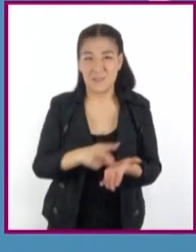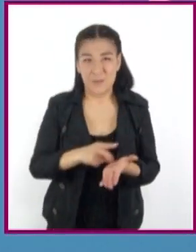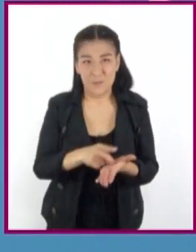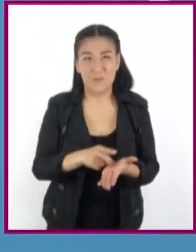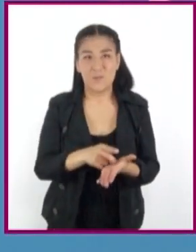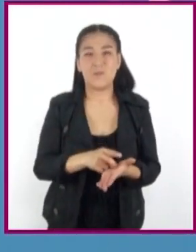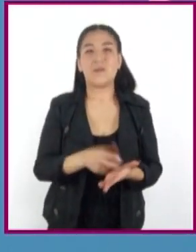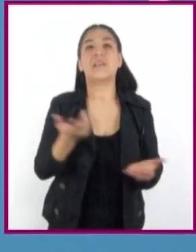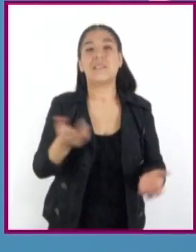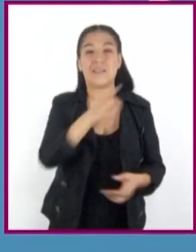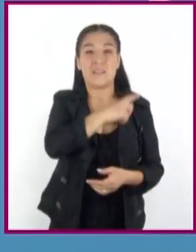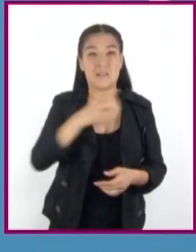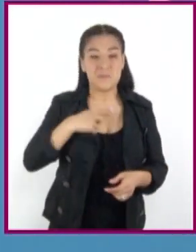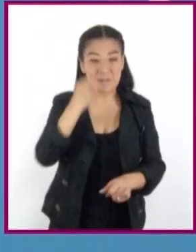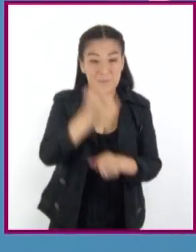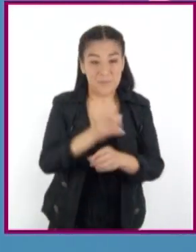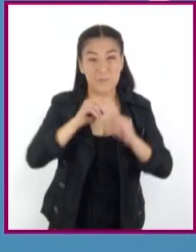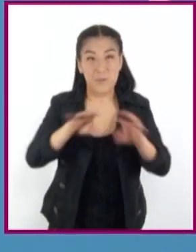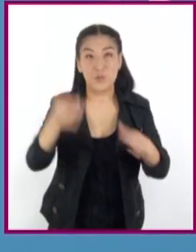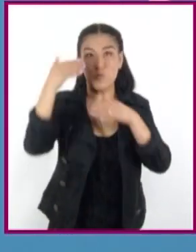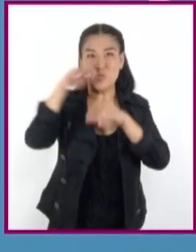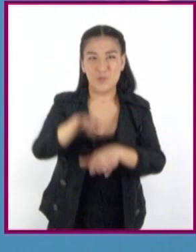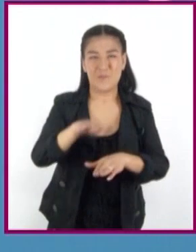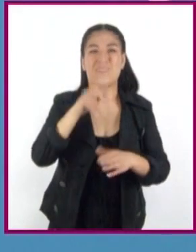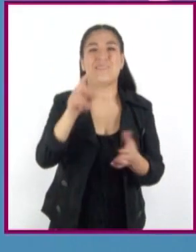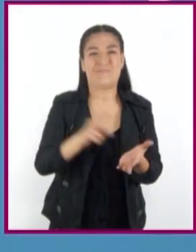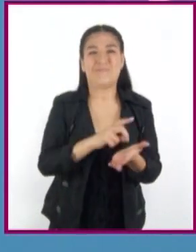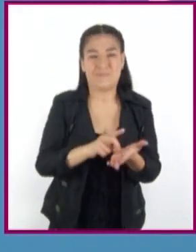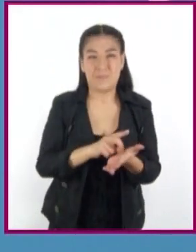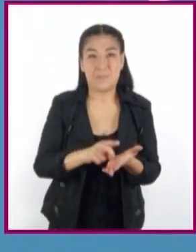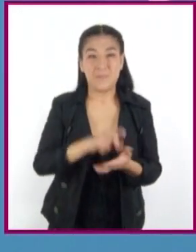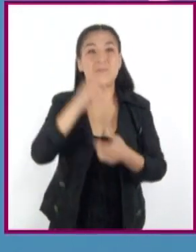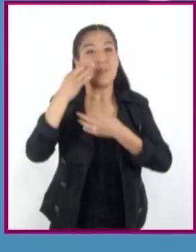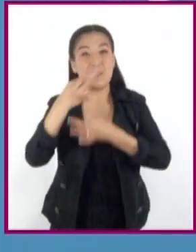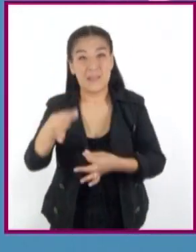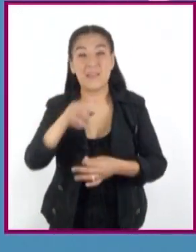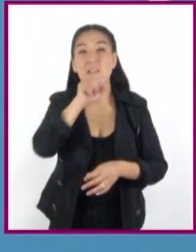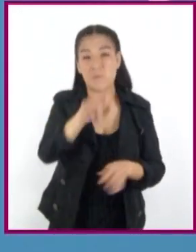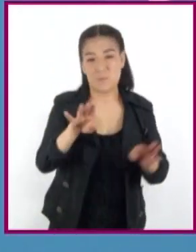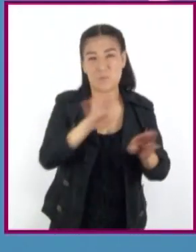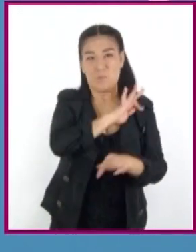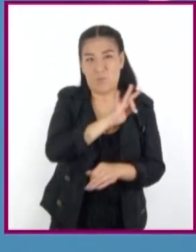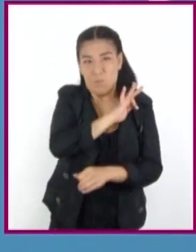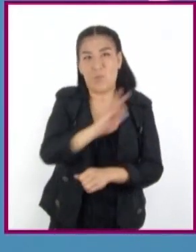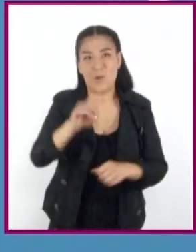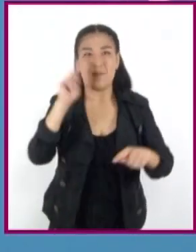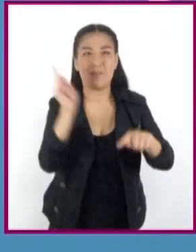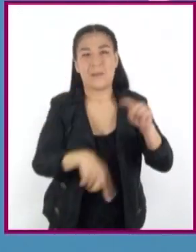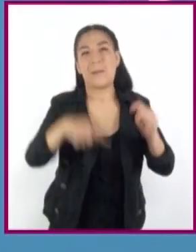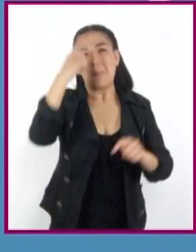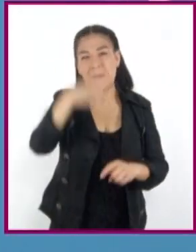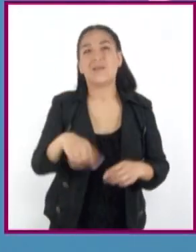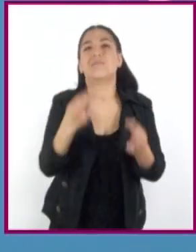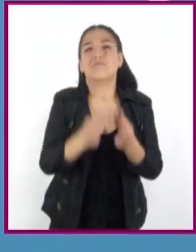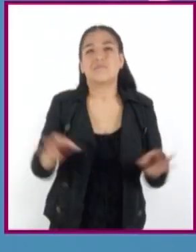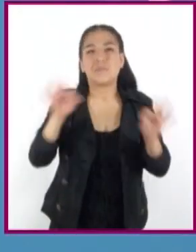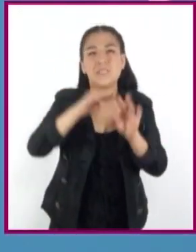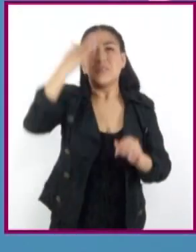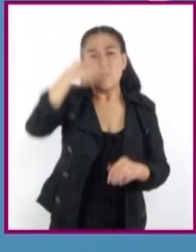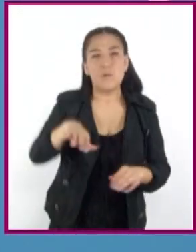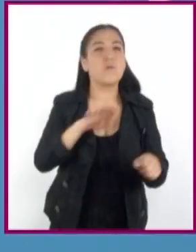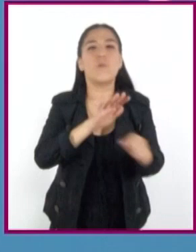Tener información respecto a las adicciones, así como los factores de riesgo, es muy importante para saber cuáles son sus